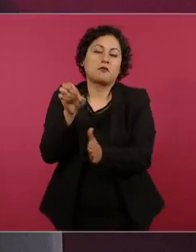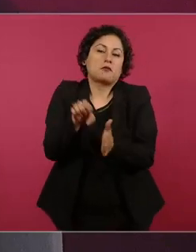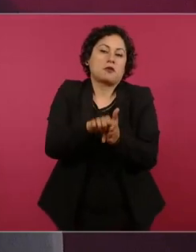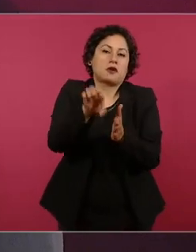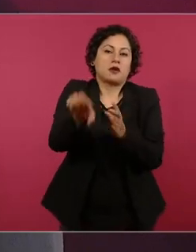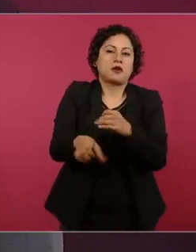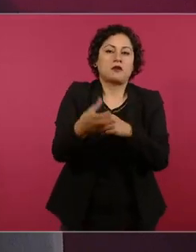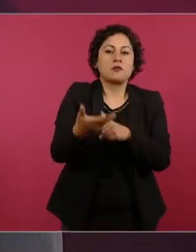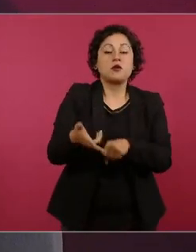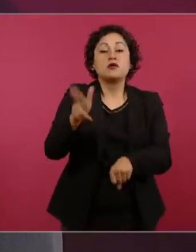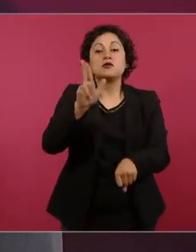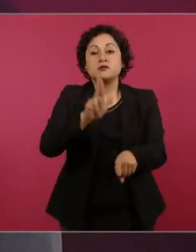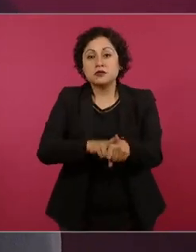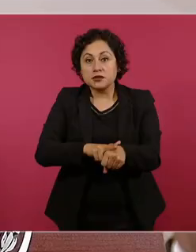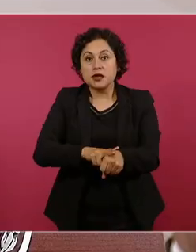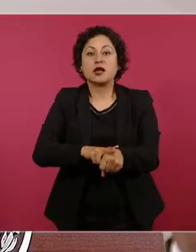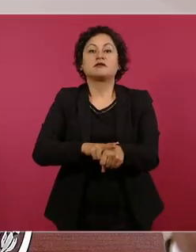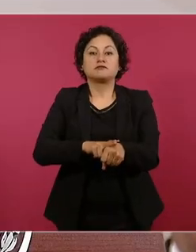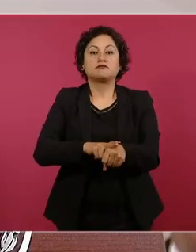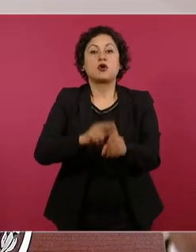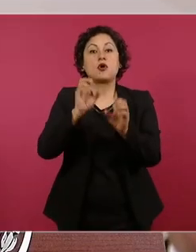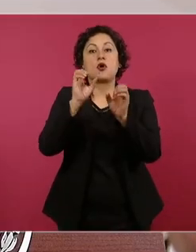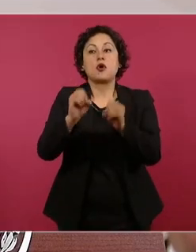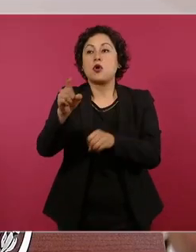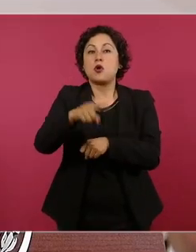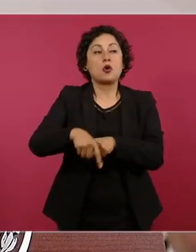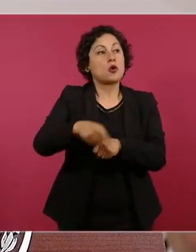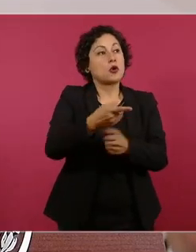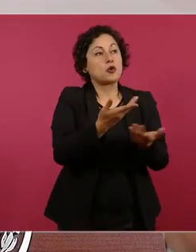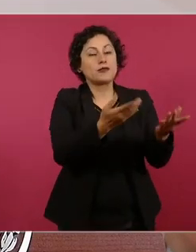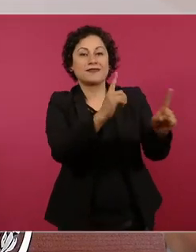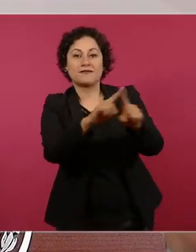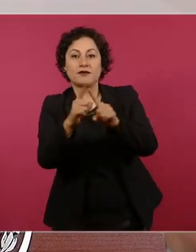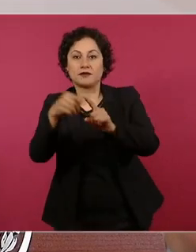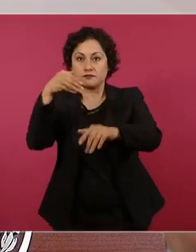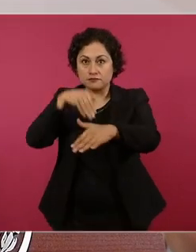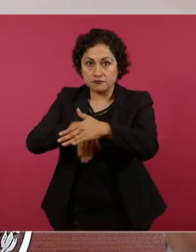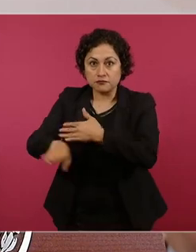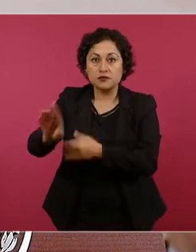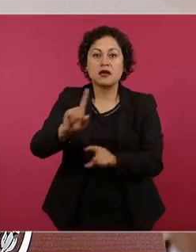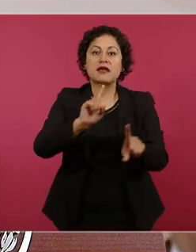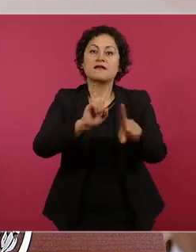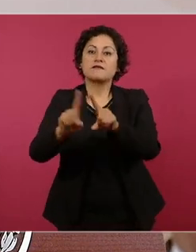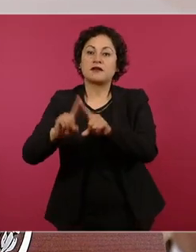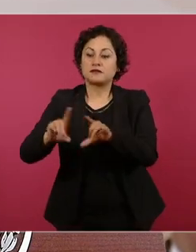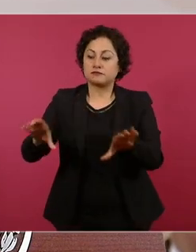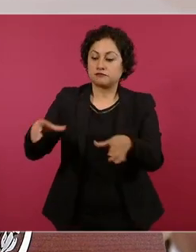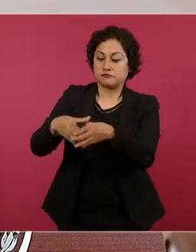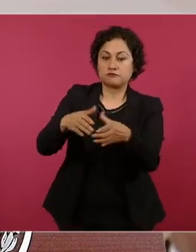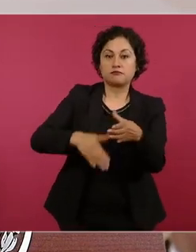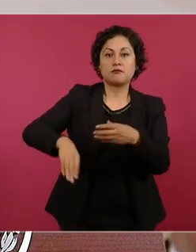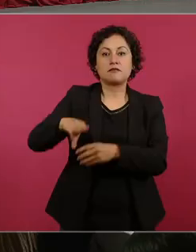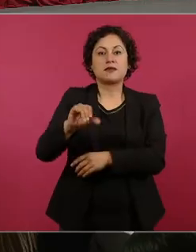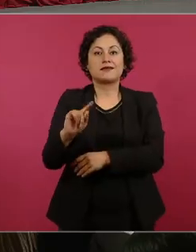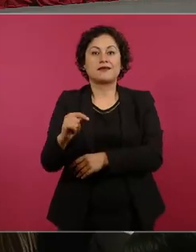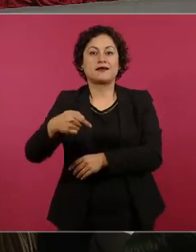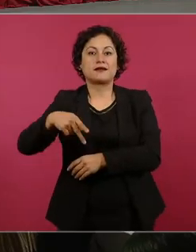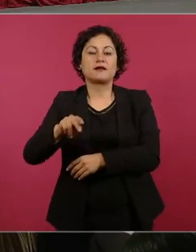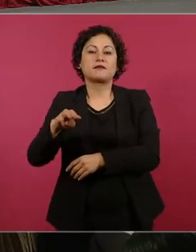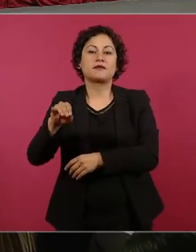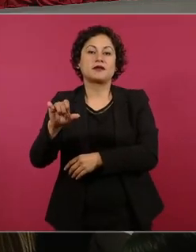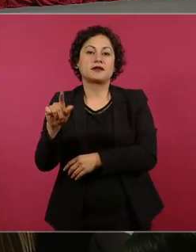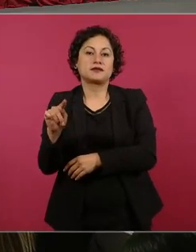residencias para mayores los paradores miteques y mixtla el